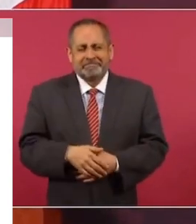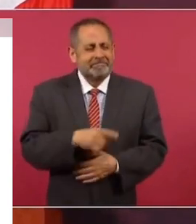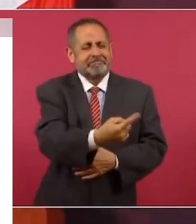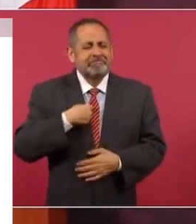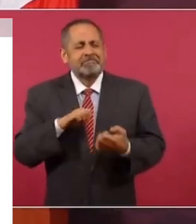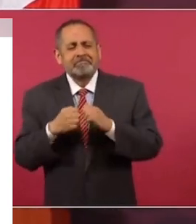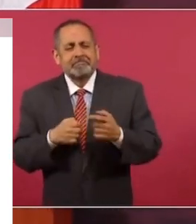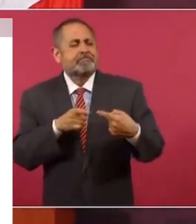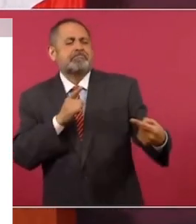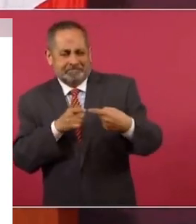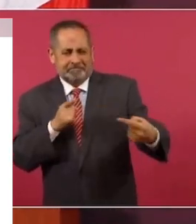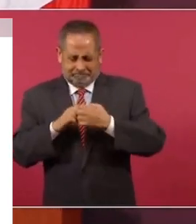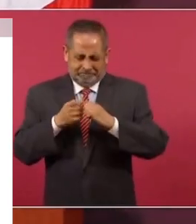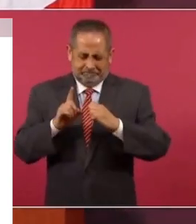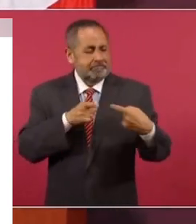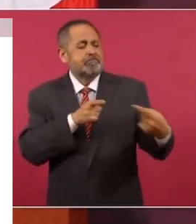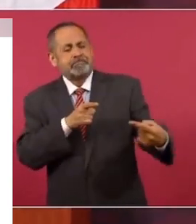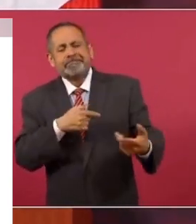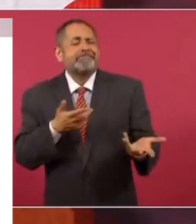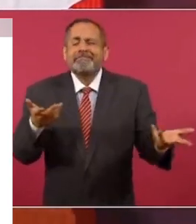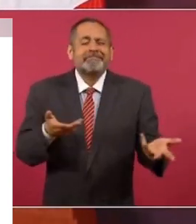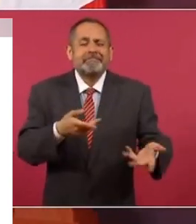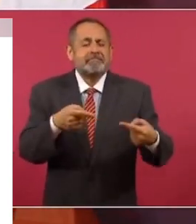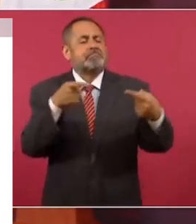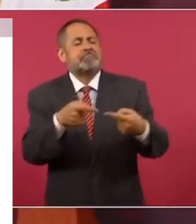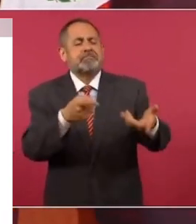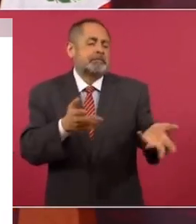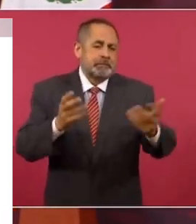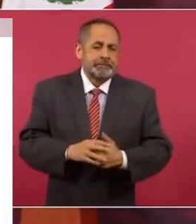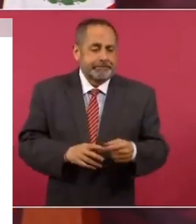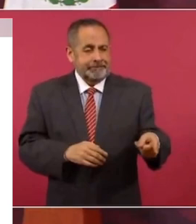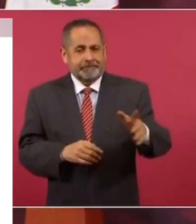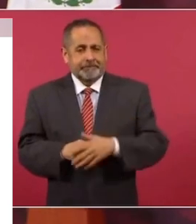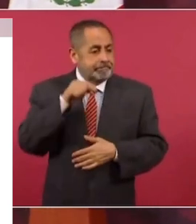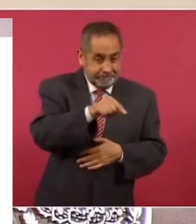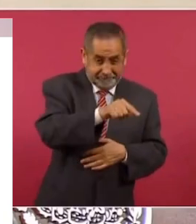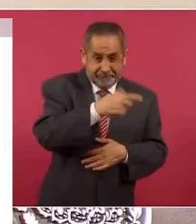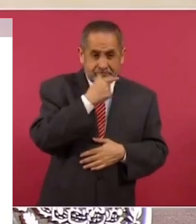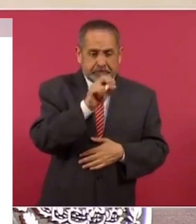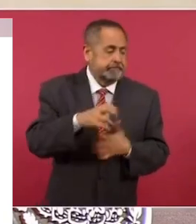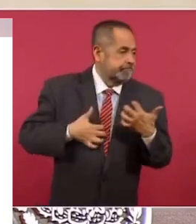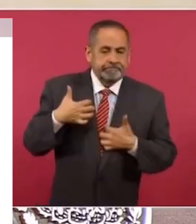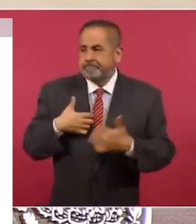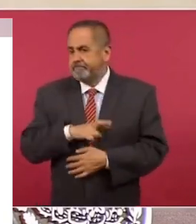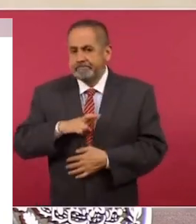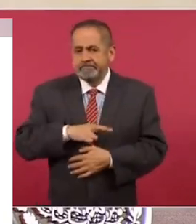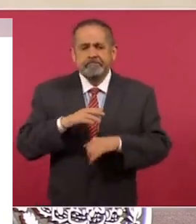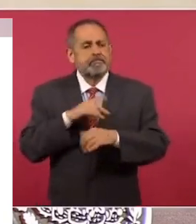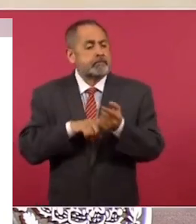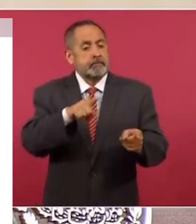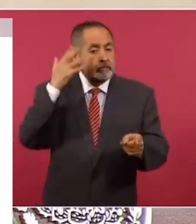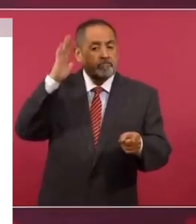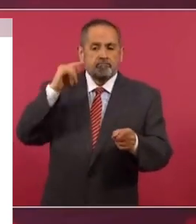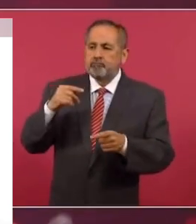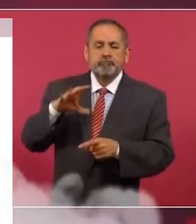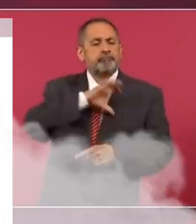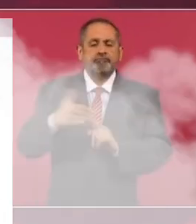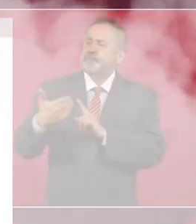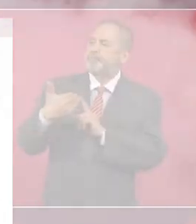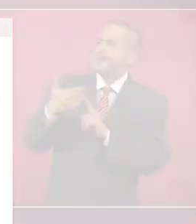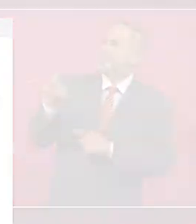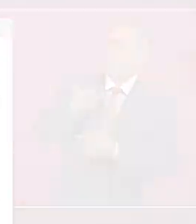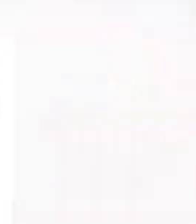de nosotros, adversario, pues para no exagerar. Son de los que están molestos porque eran los predilectos